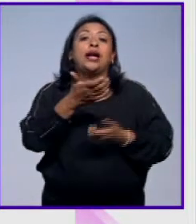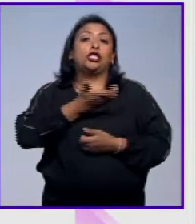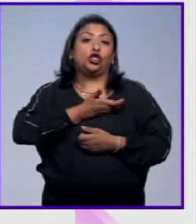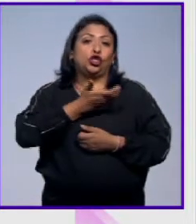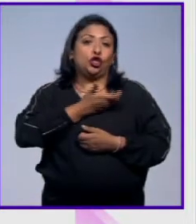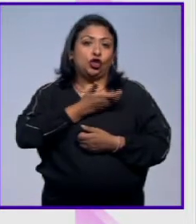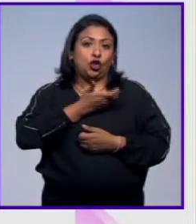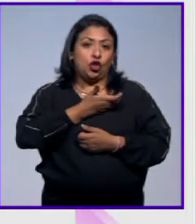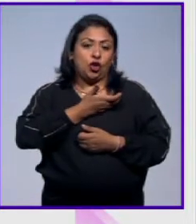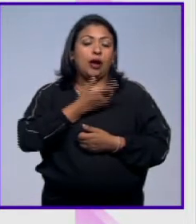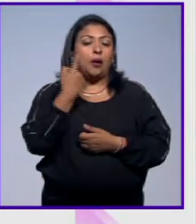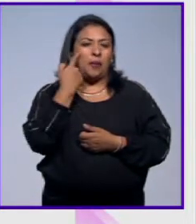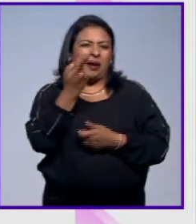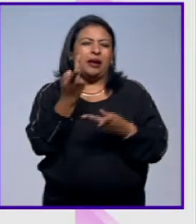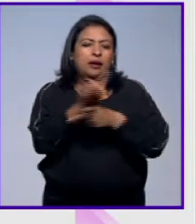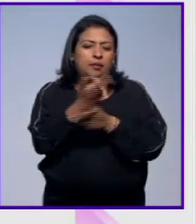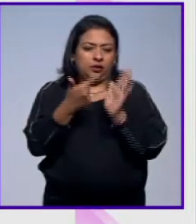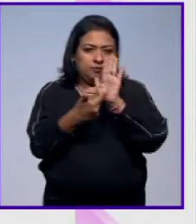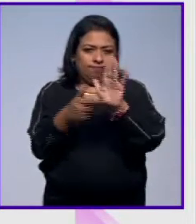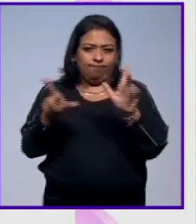Capitalino vamos a hacer un repaso